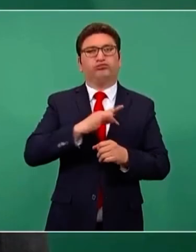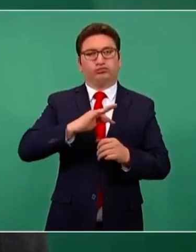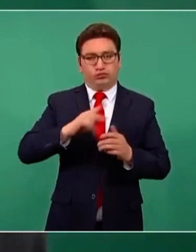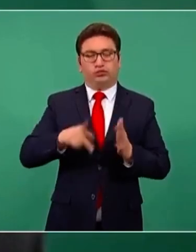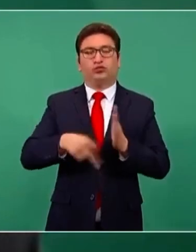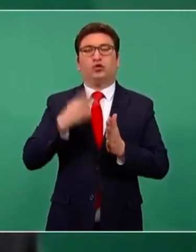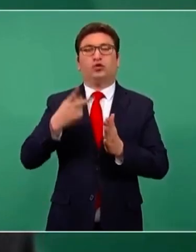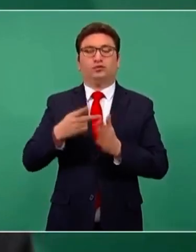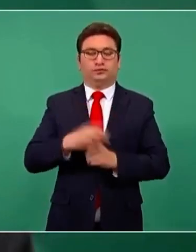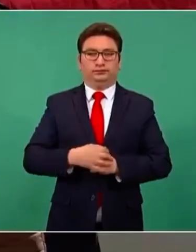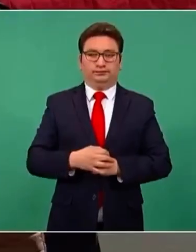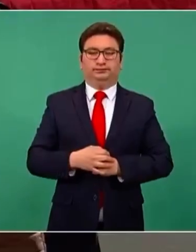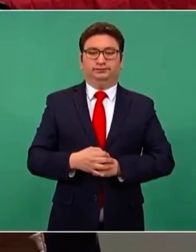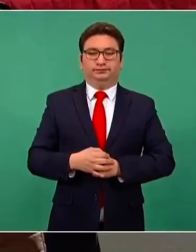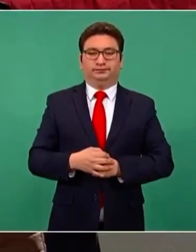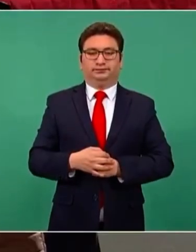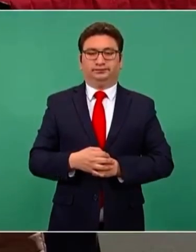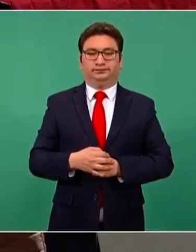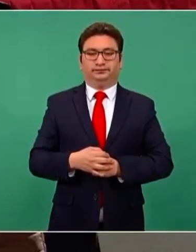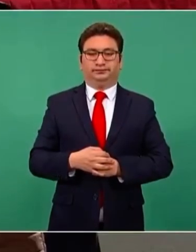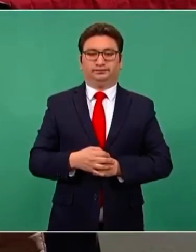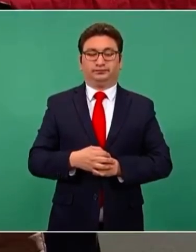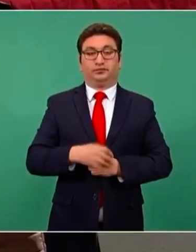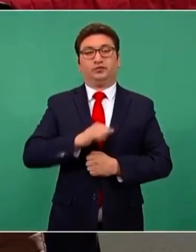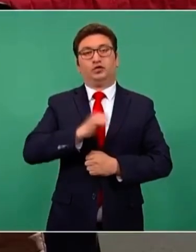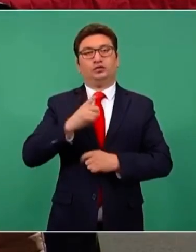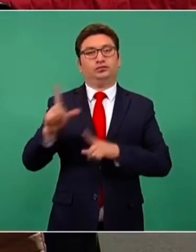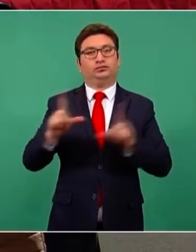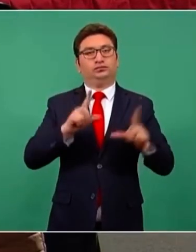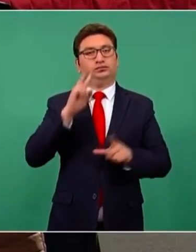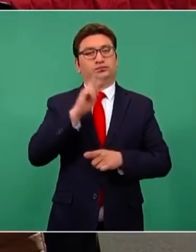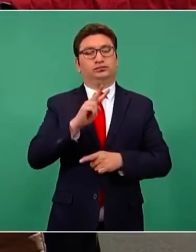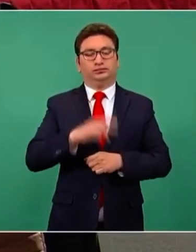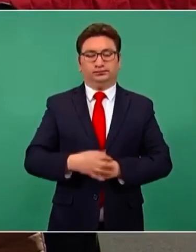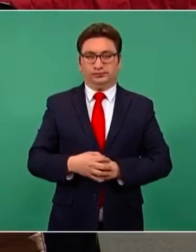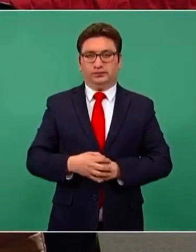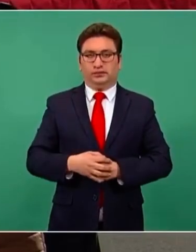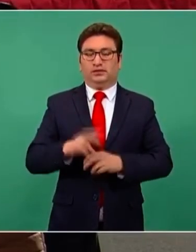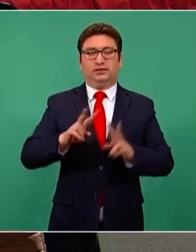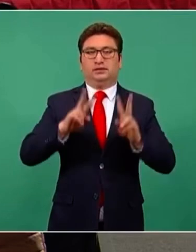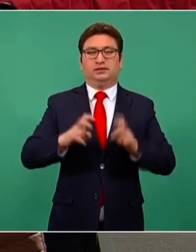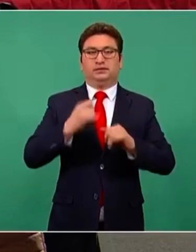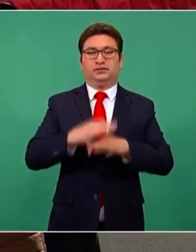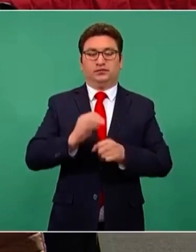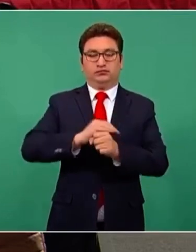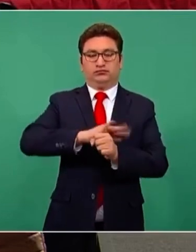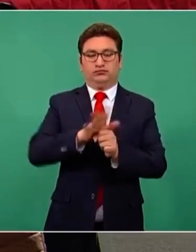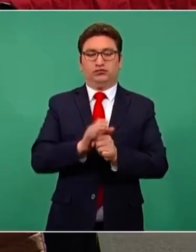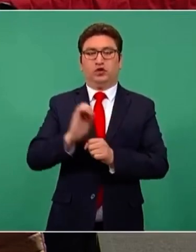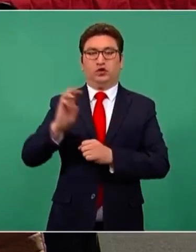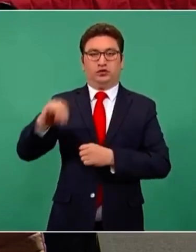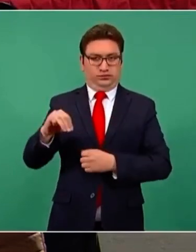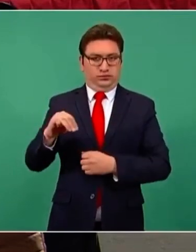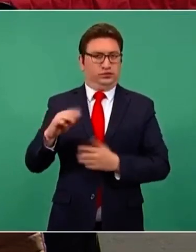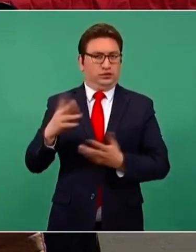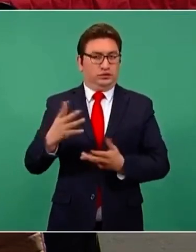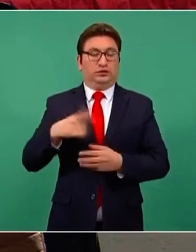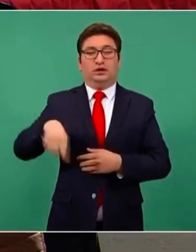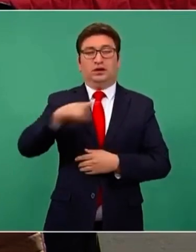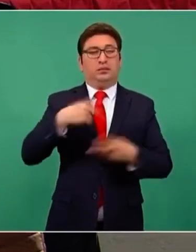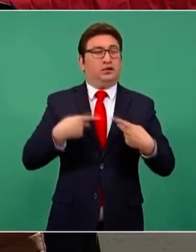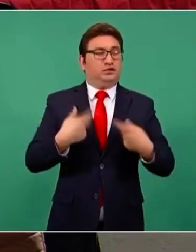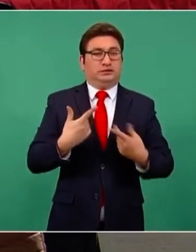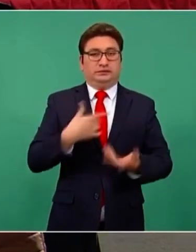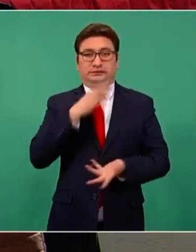trayectoria de la epidemia. En la siguiente lo que vemos es la actualización sobre variante Ómicron. Esto ha causado inquietud, desde